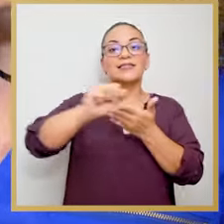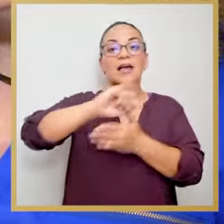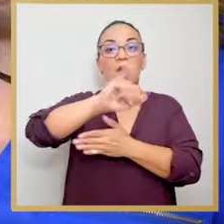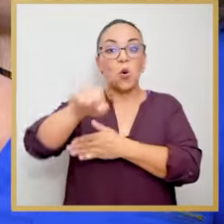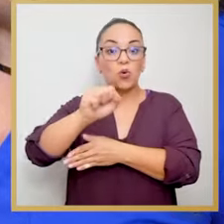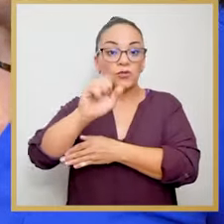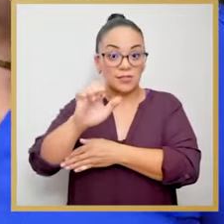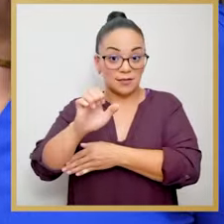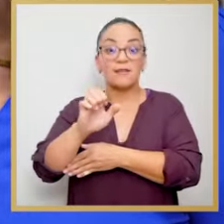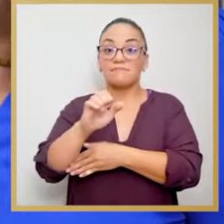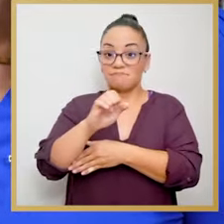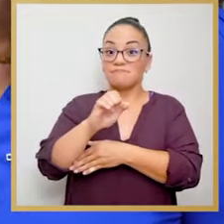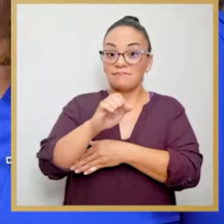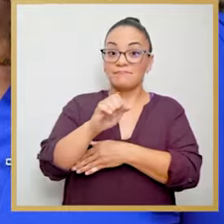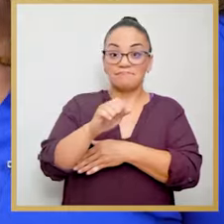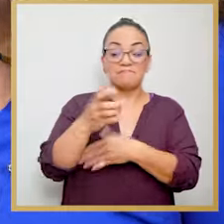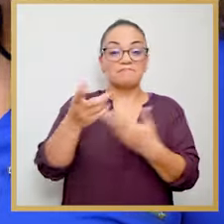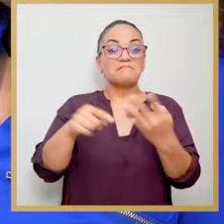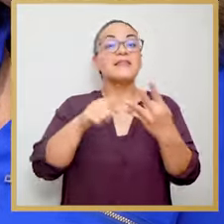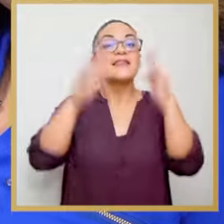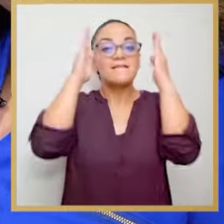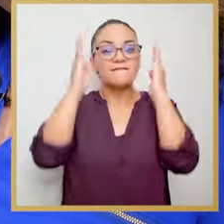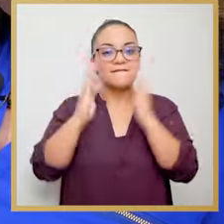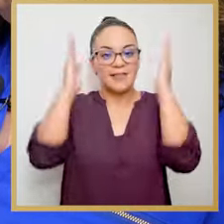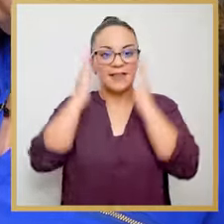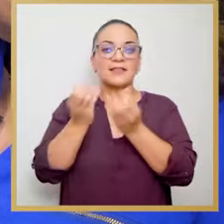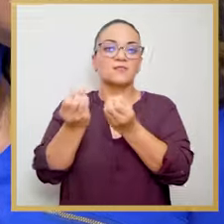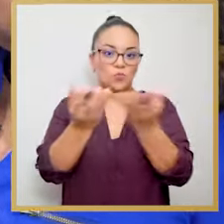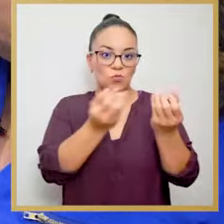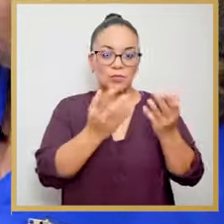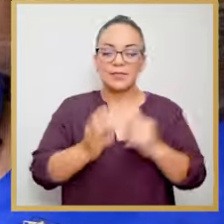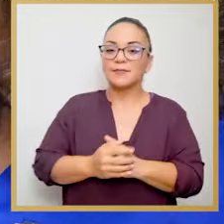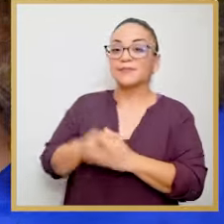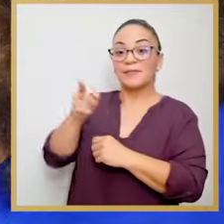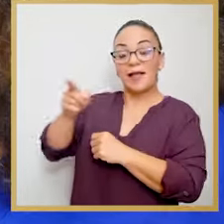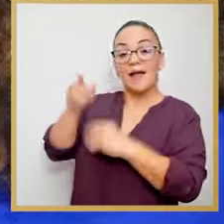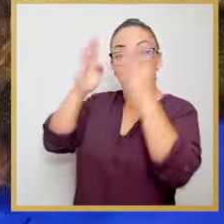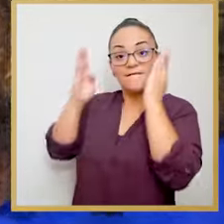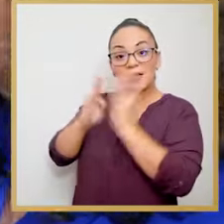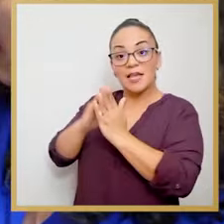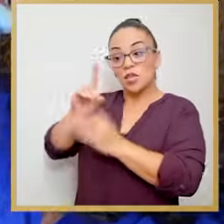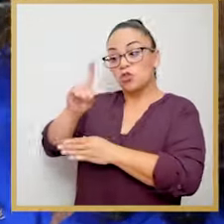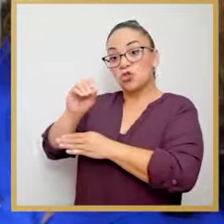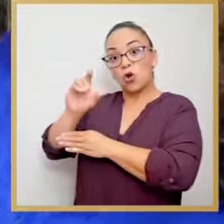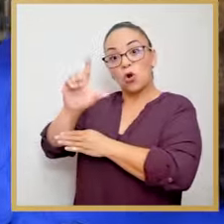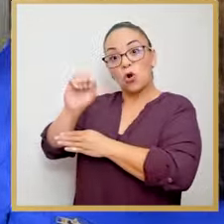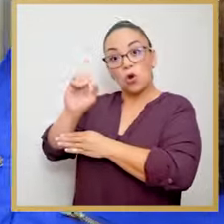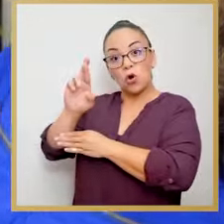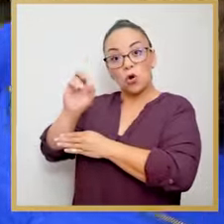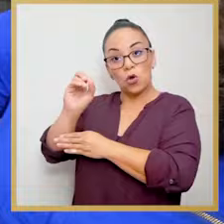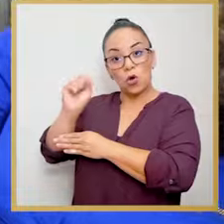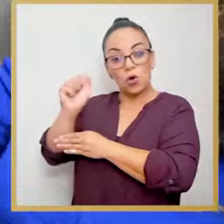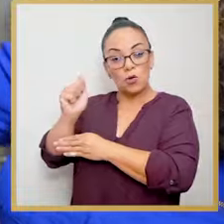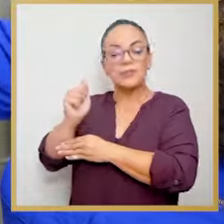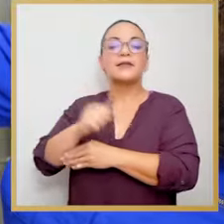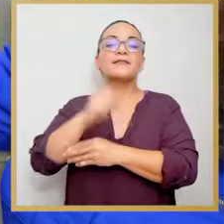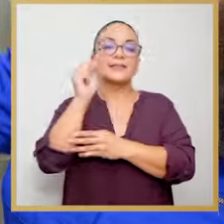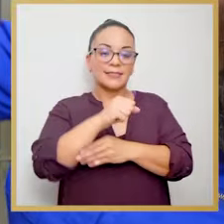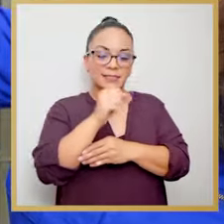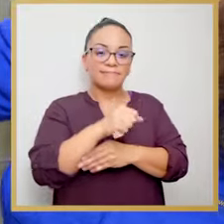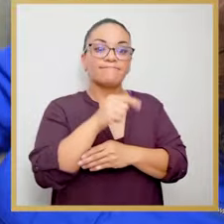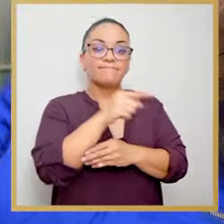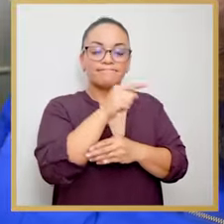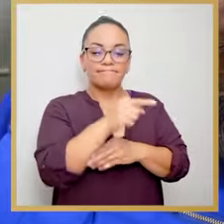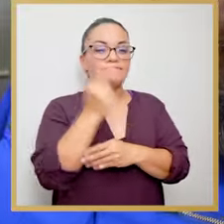José es una figura que destaca, y también las vírgenes, que es lo que estamos viendo acá. ¿La Virgen Dolorosa, por ejemplo? Sí, digamos, dos